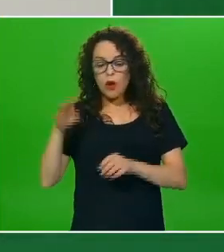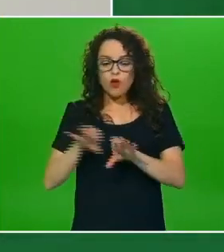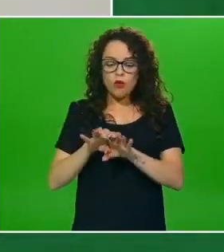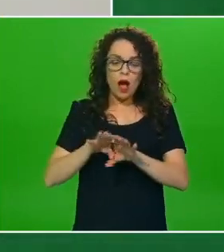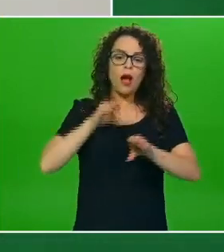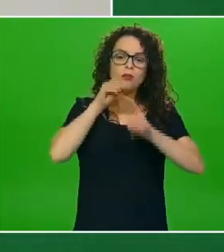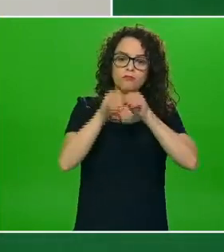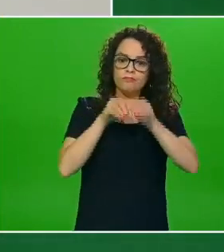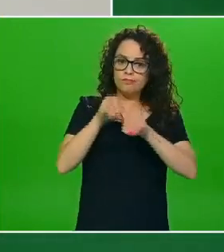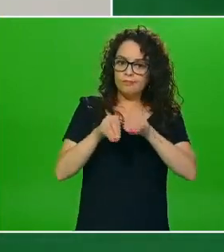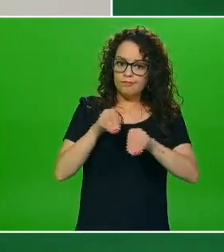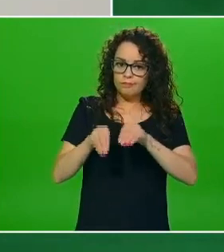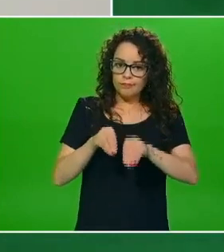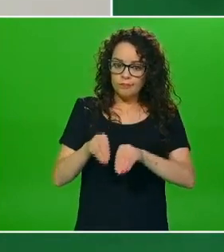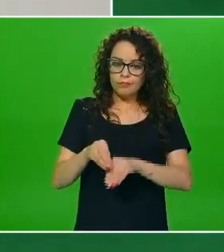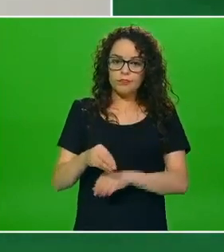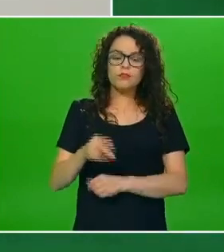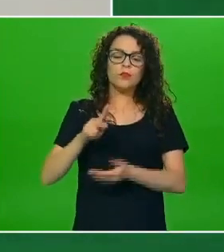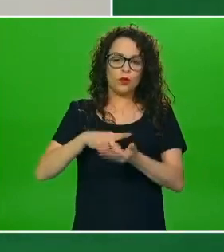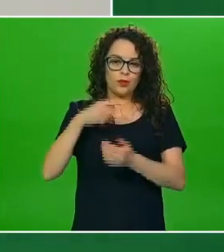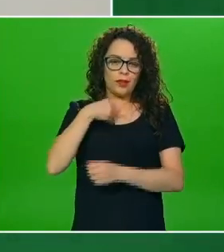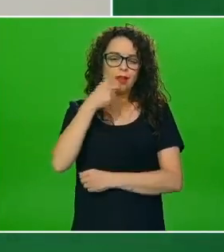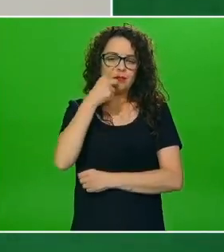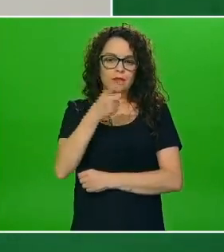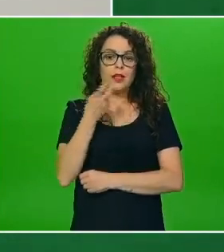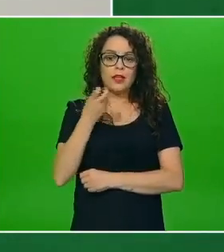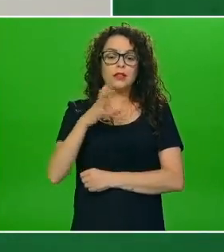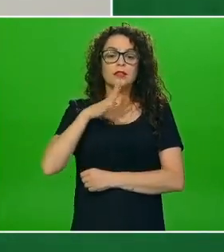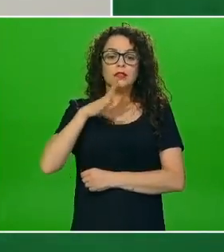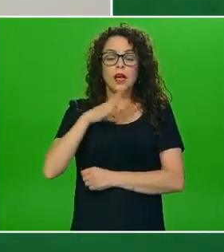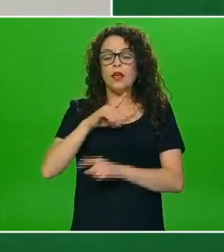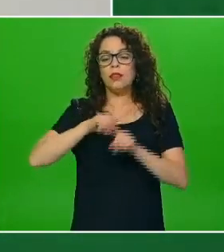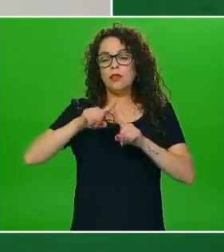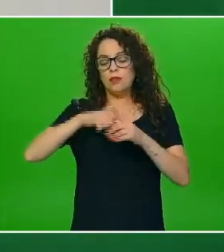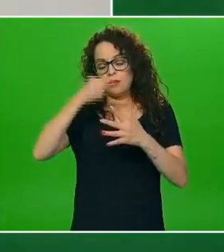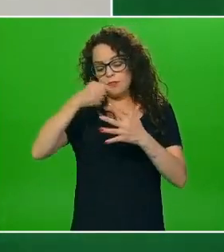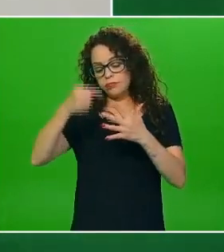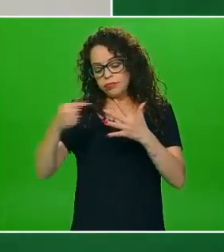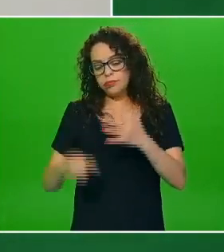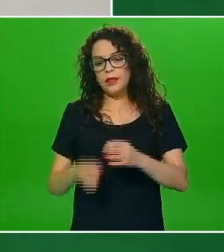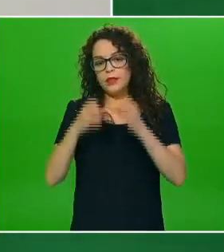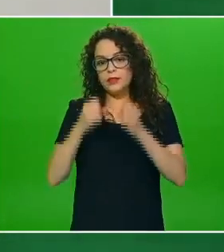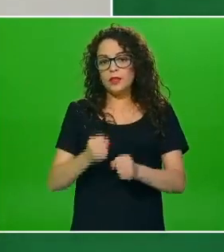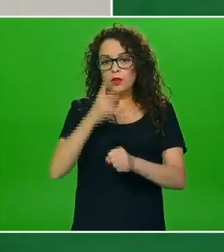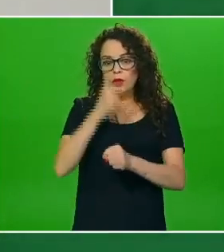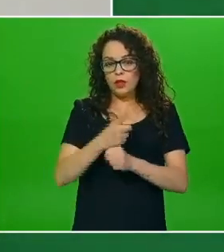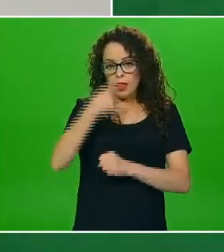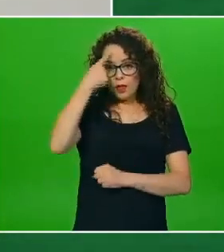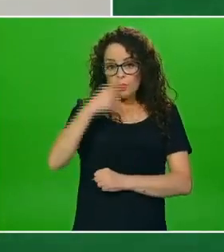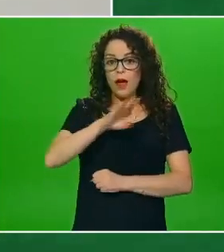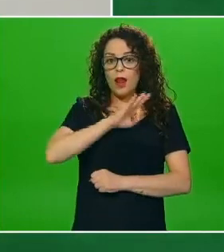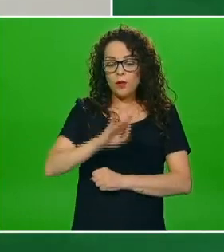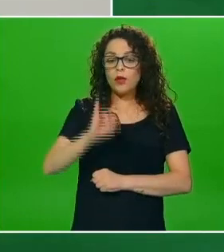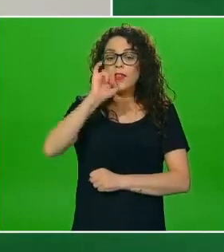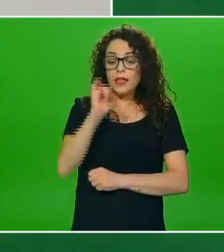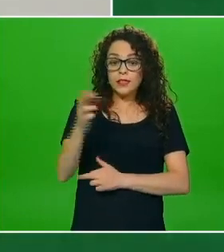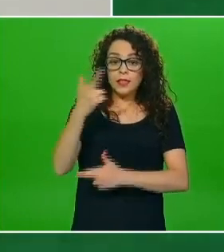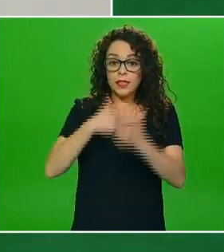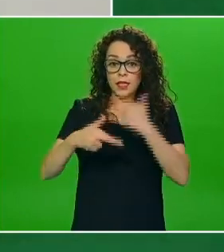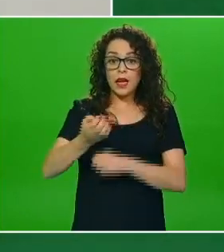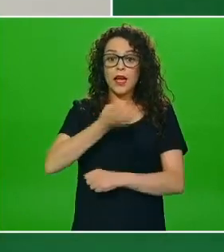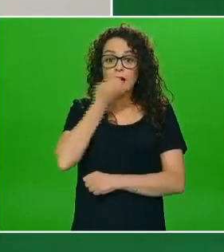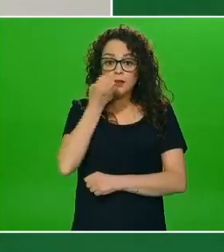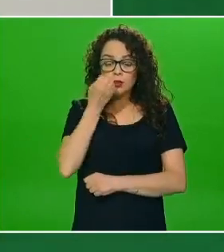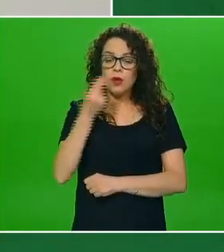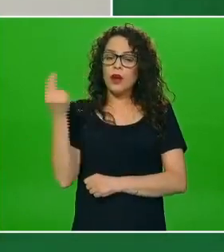y que integra reitero elementos de seguridad para que el retorno a clases tenga esta característica es decir sea segura